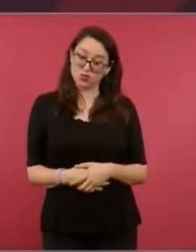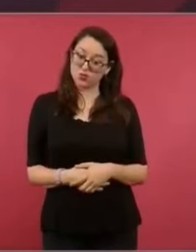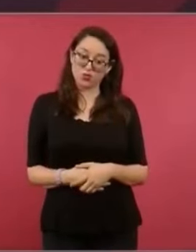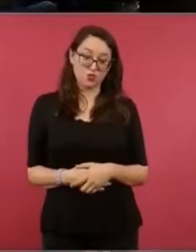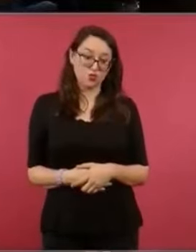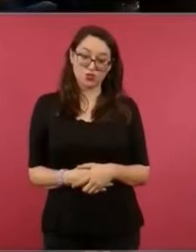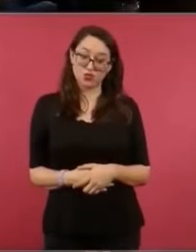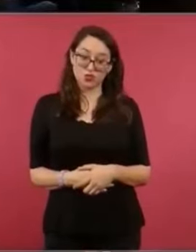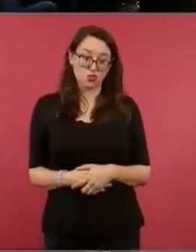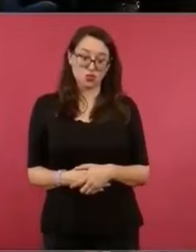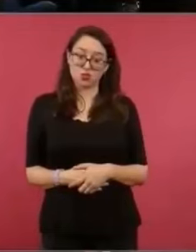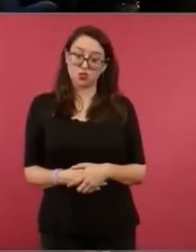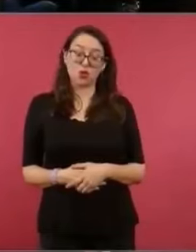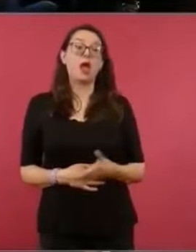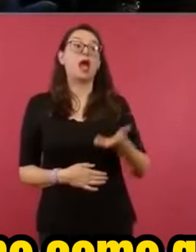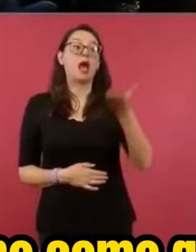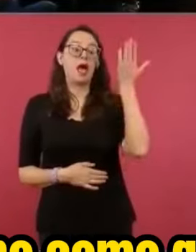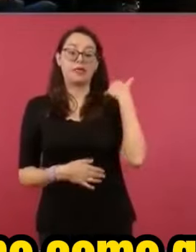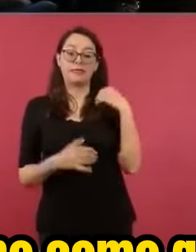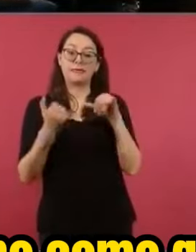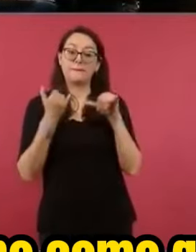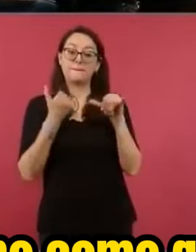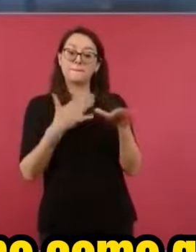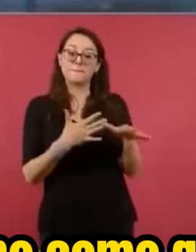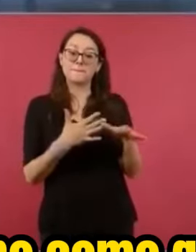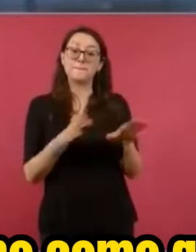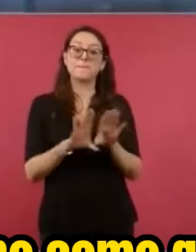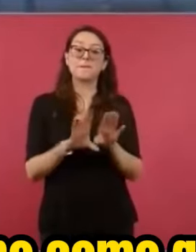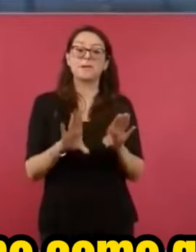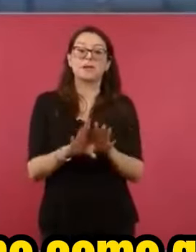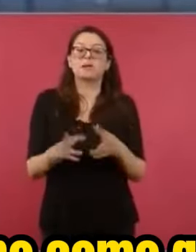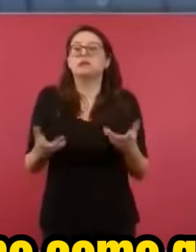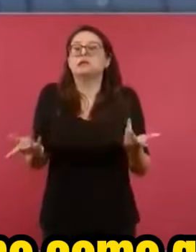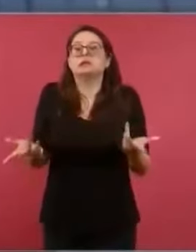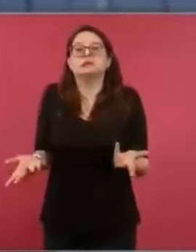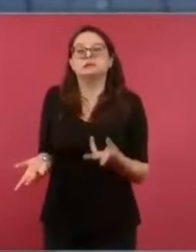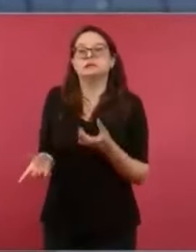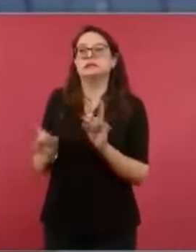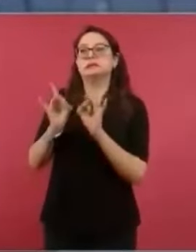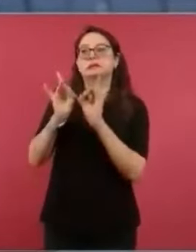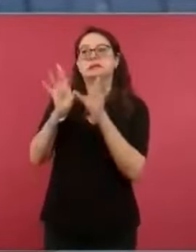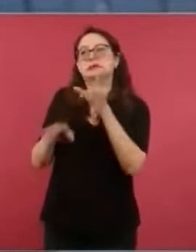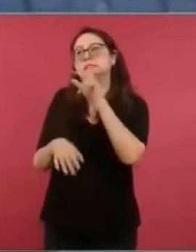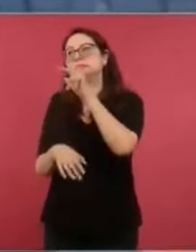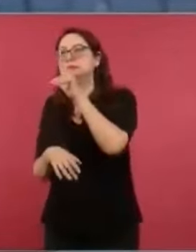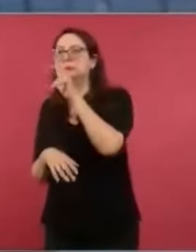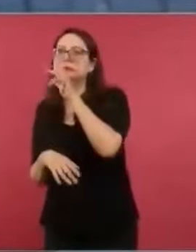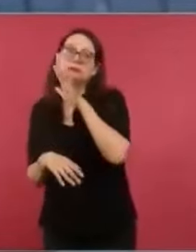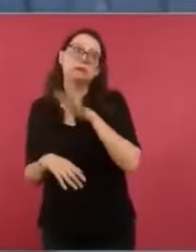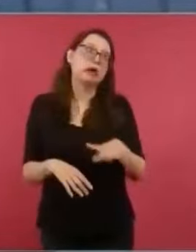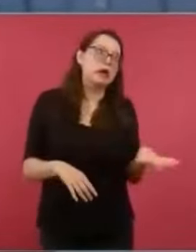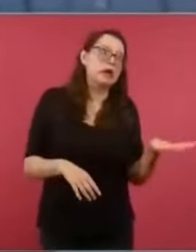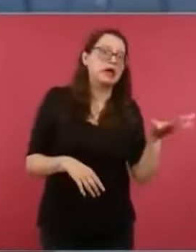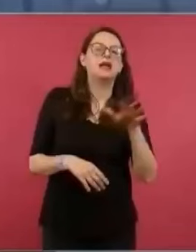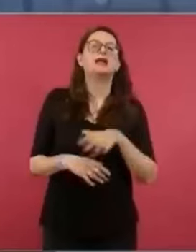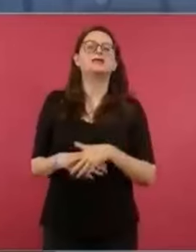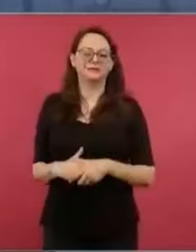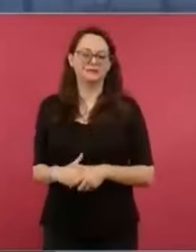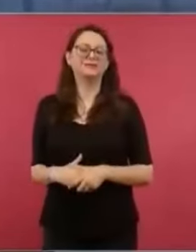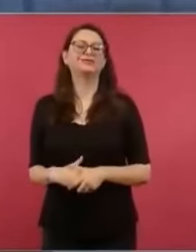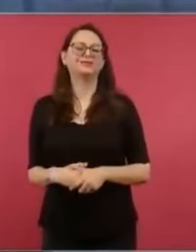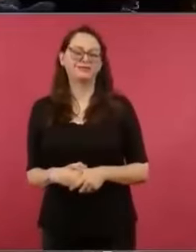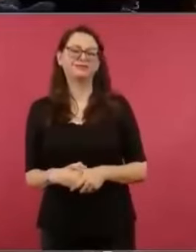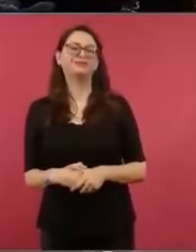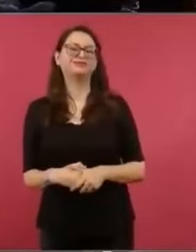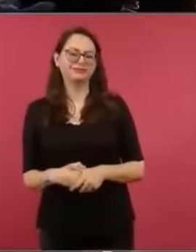una preocupación, no lo dijo ella, sino como que empezó a generarse esta preocupación en general y en las redes. lo han de haber